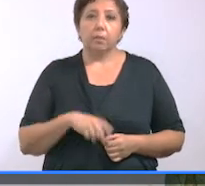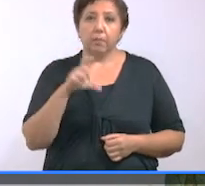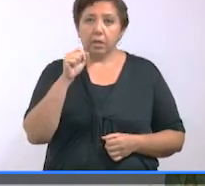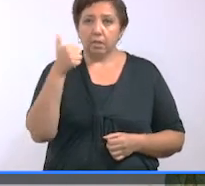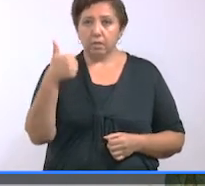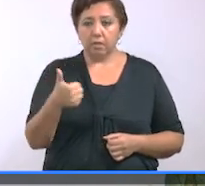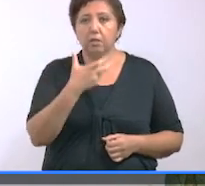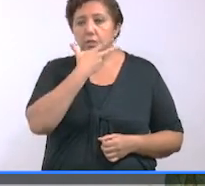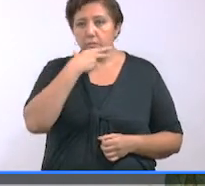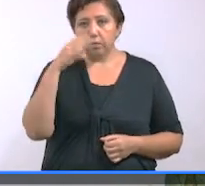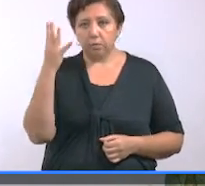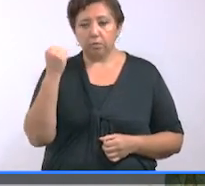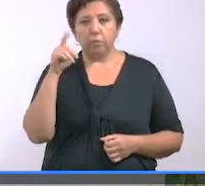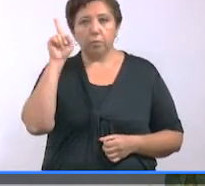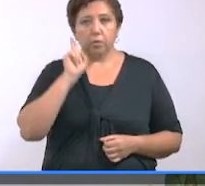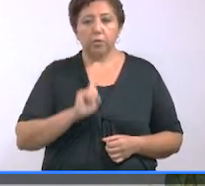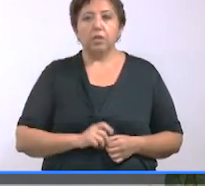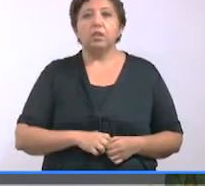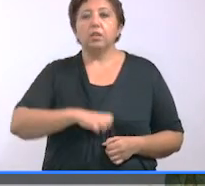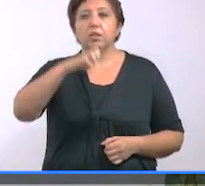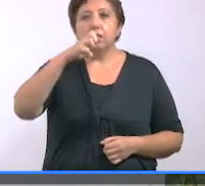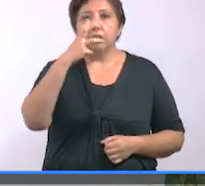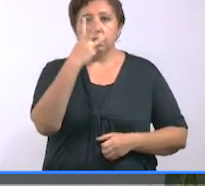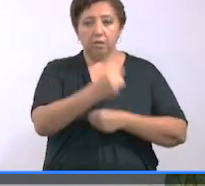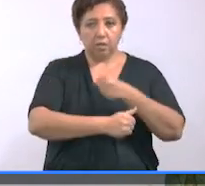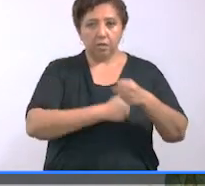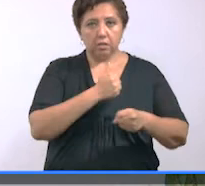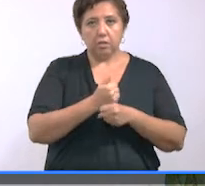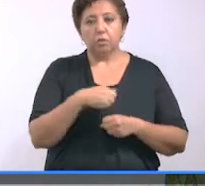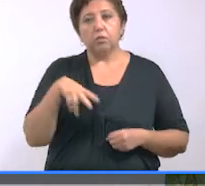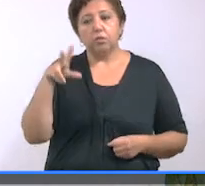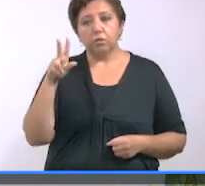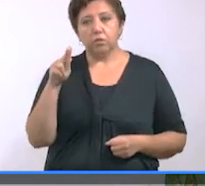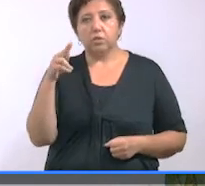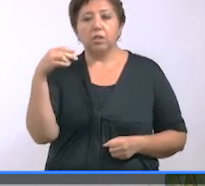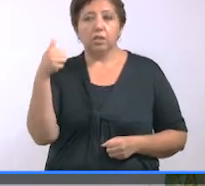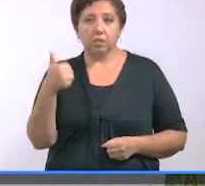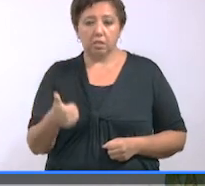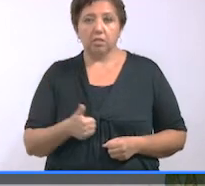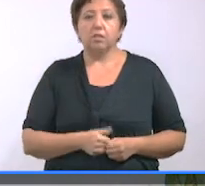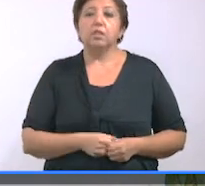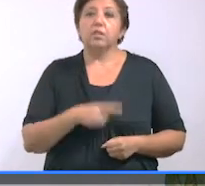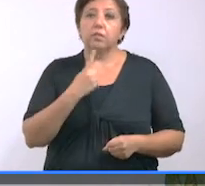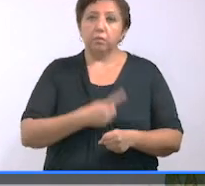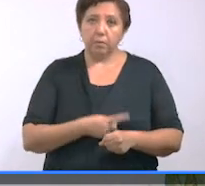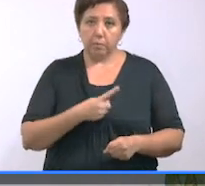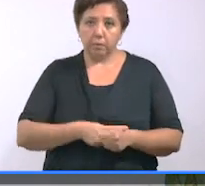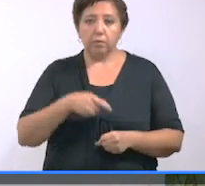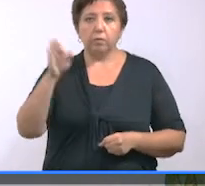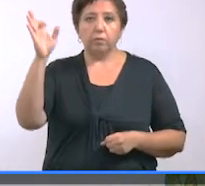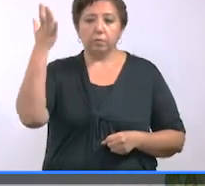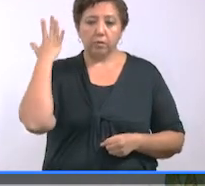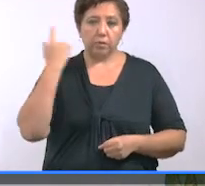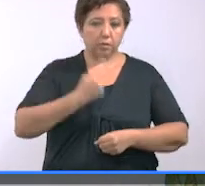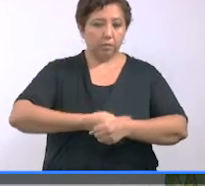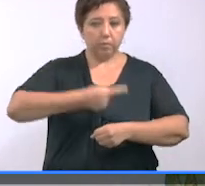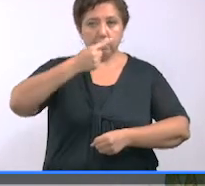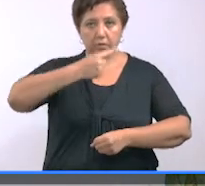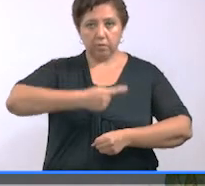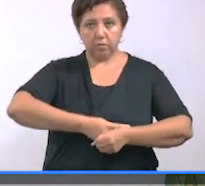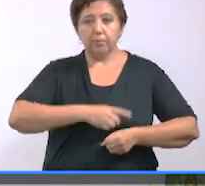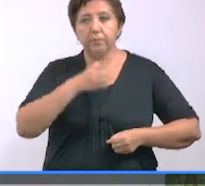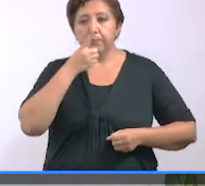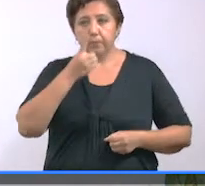hombres y 9 mujeres de un rango de edad de 3 años a 86 años. Sus principales enfermedades fueron hipertensión arterial